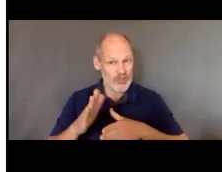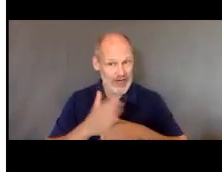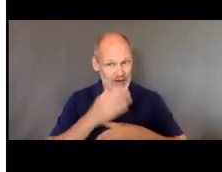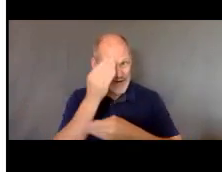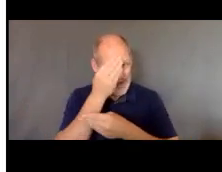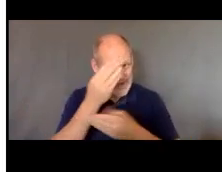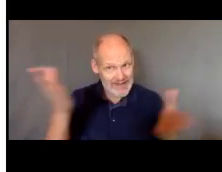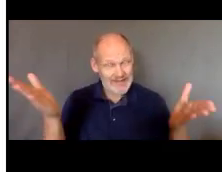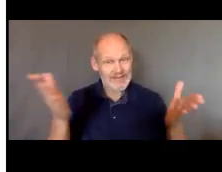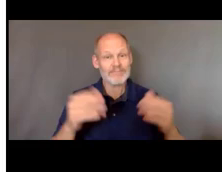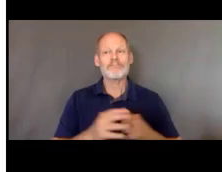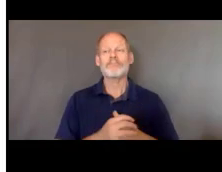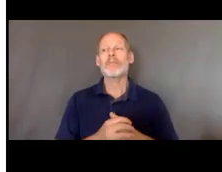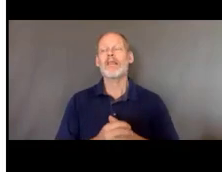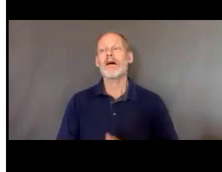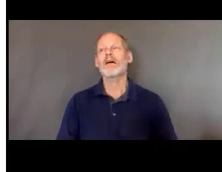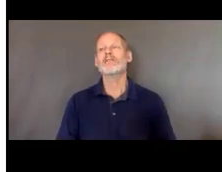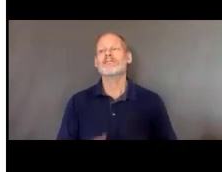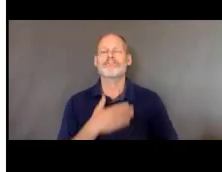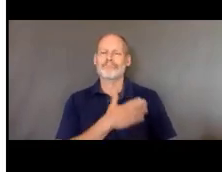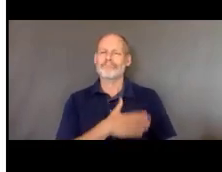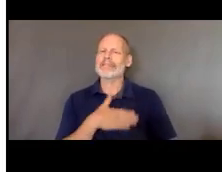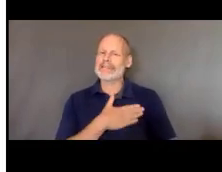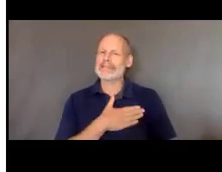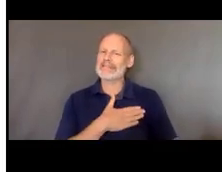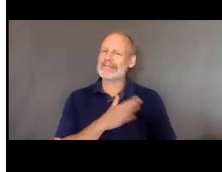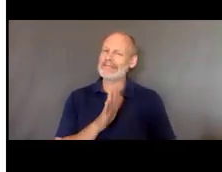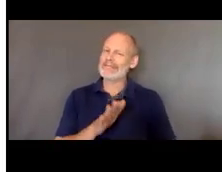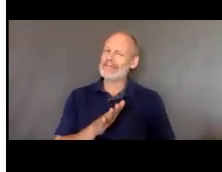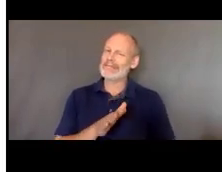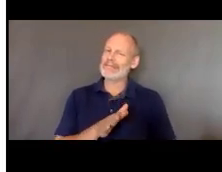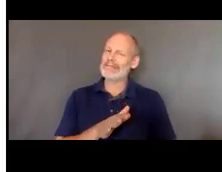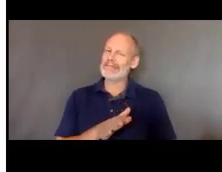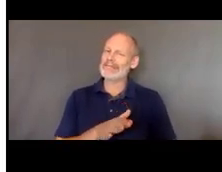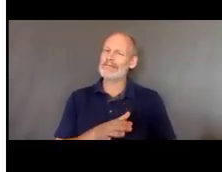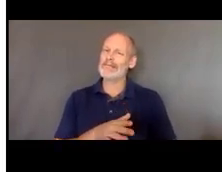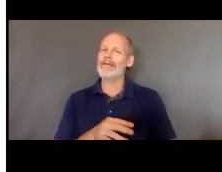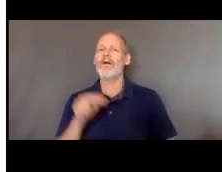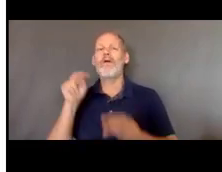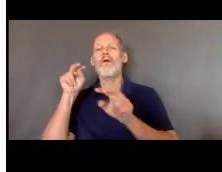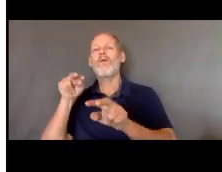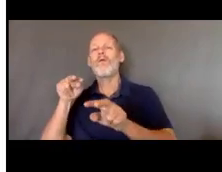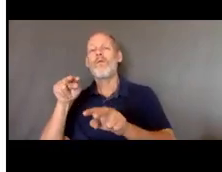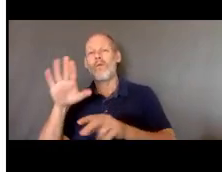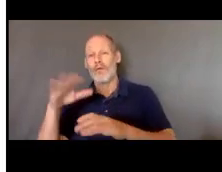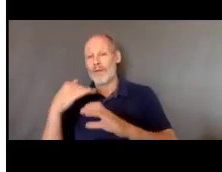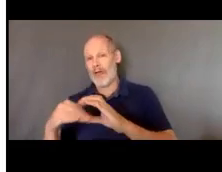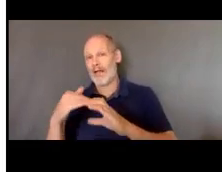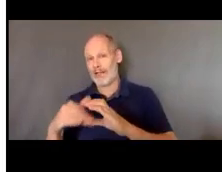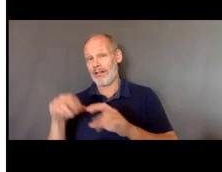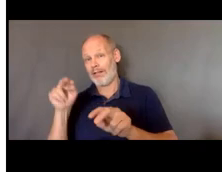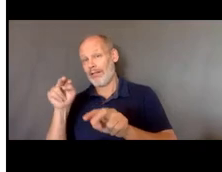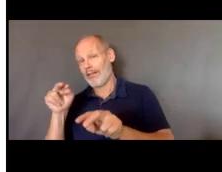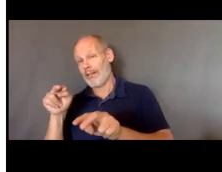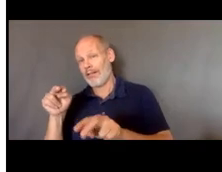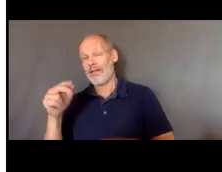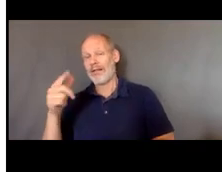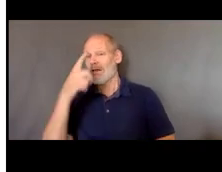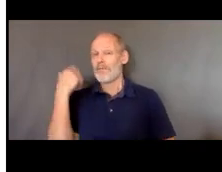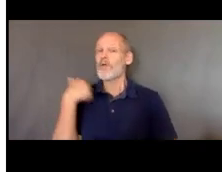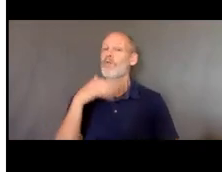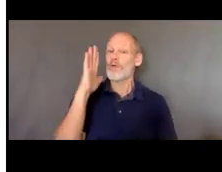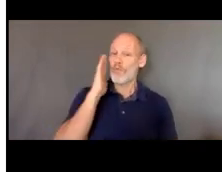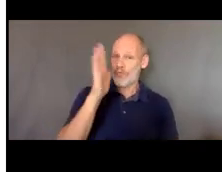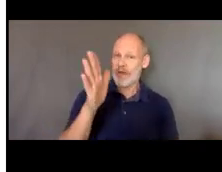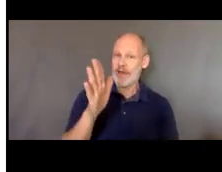su información con nosotros y por favor busquen nuestro correo electrónico de seguimiento